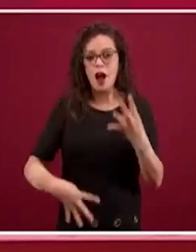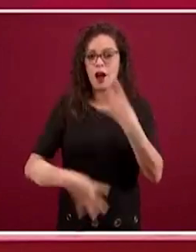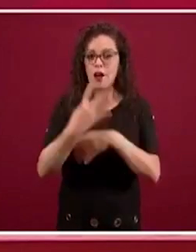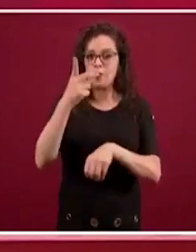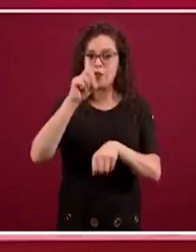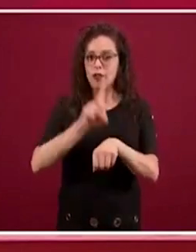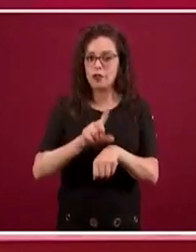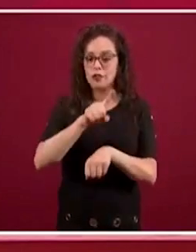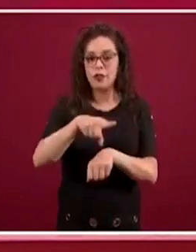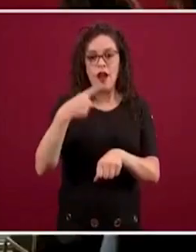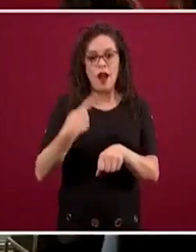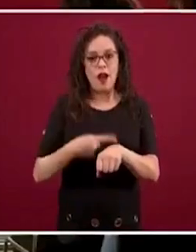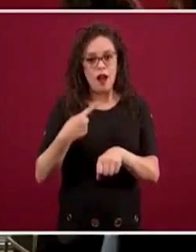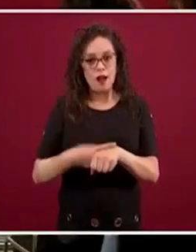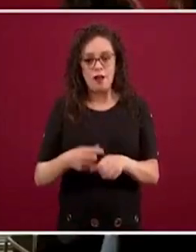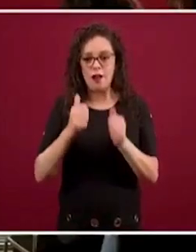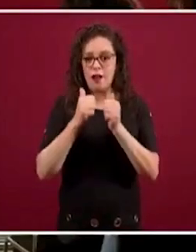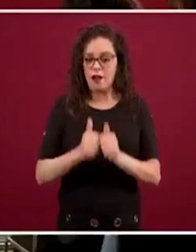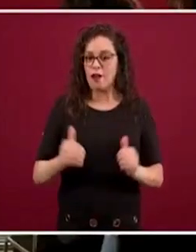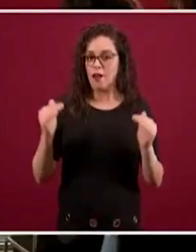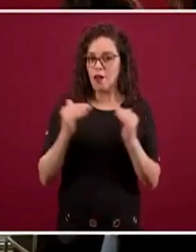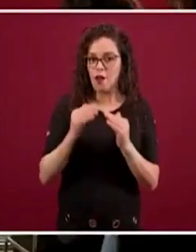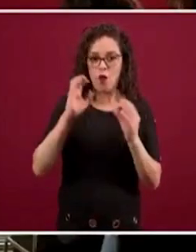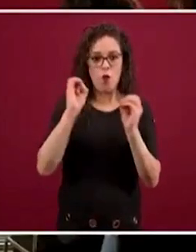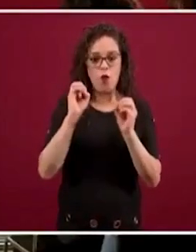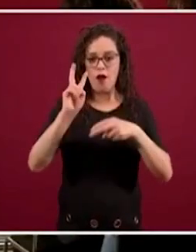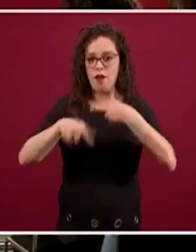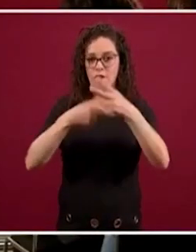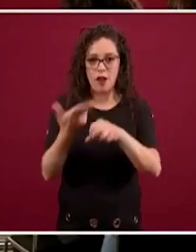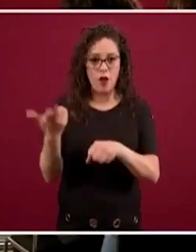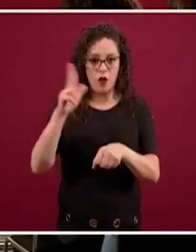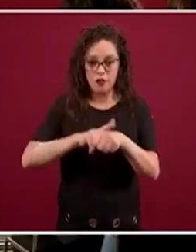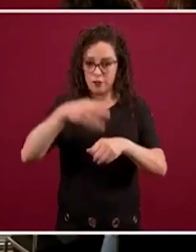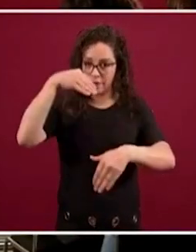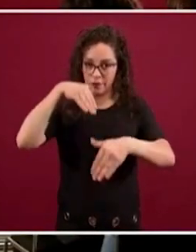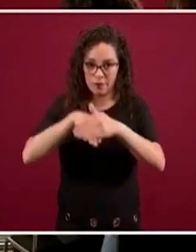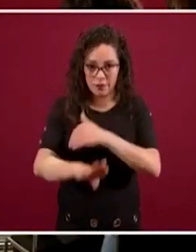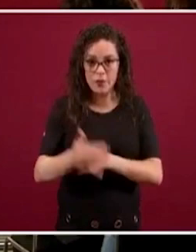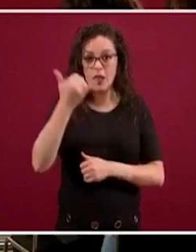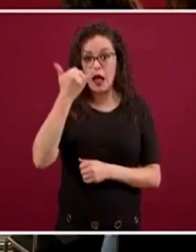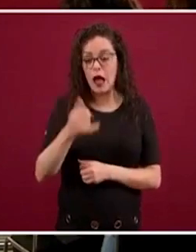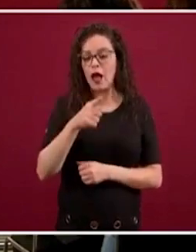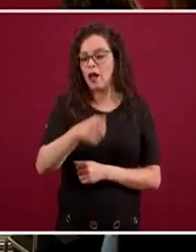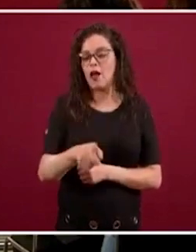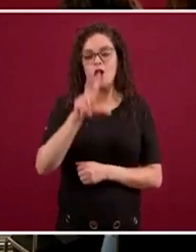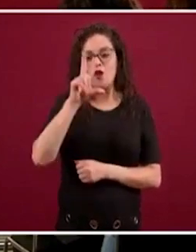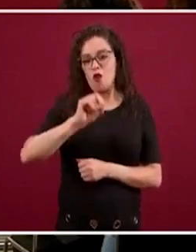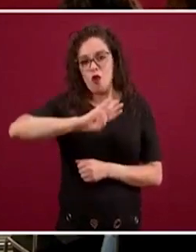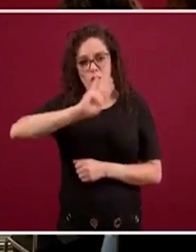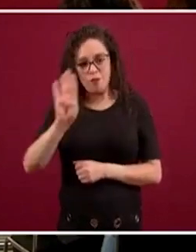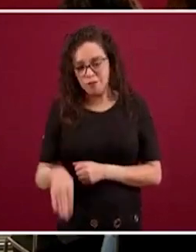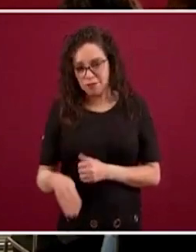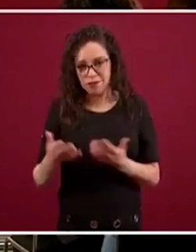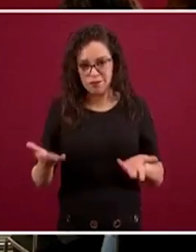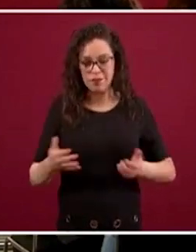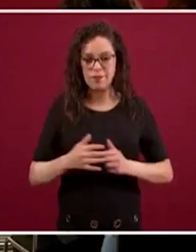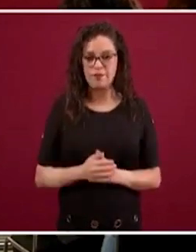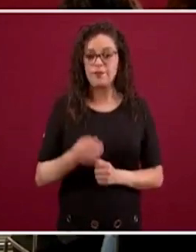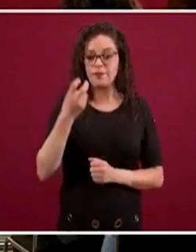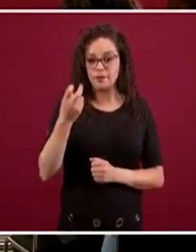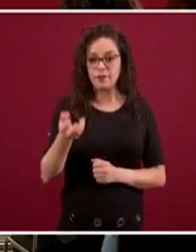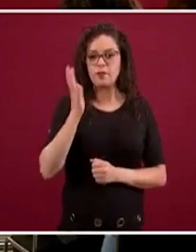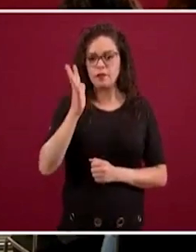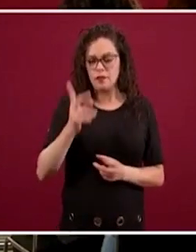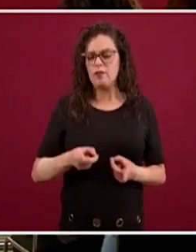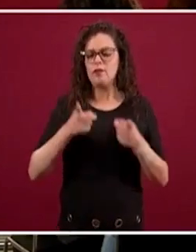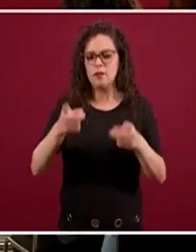padecido la enfermedad y que no fueron hospitalizadas y que en su momento tampoco fallecieron a causa de la misma y habíamos estado presentando